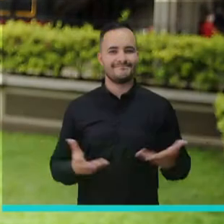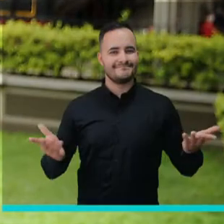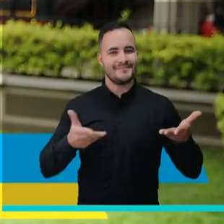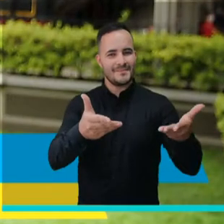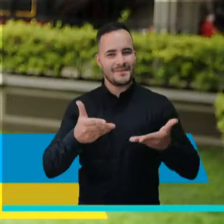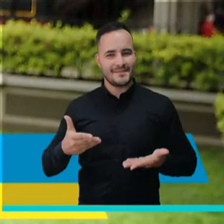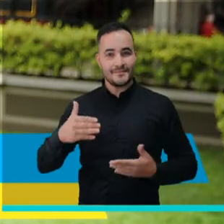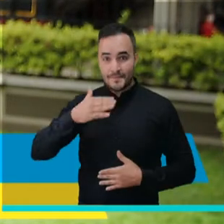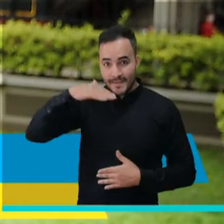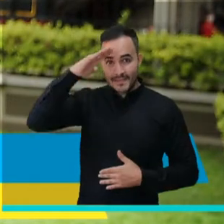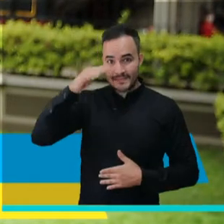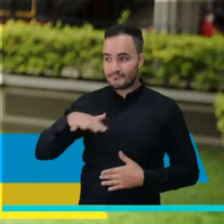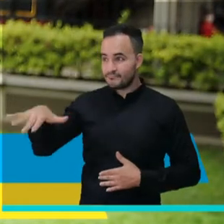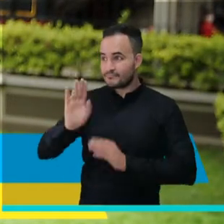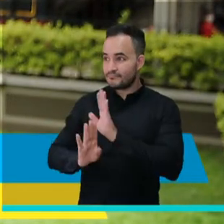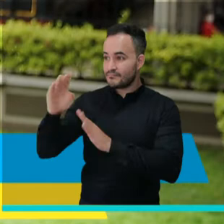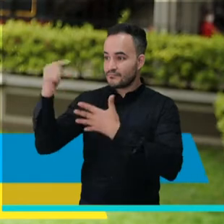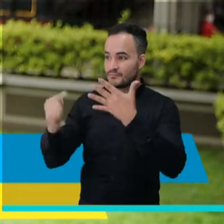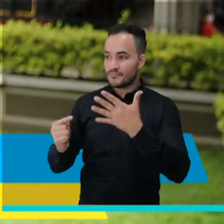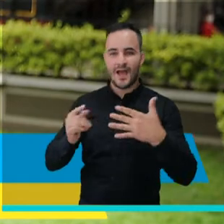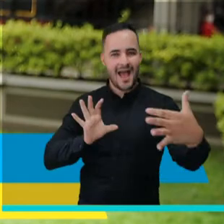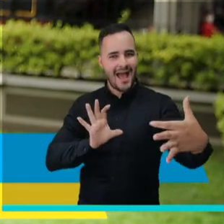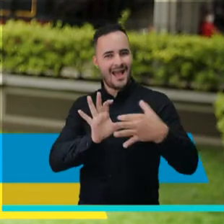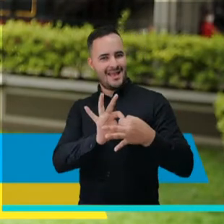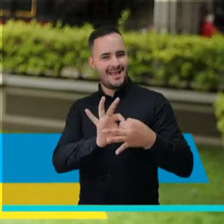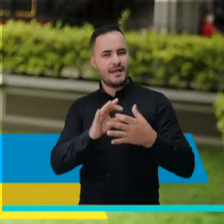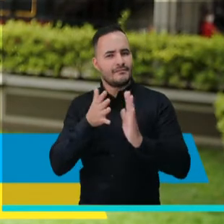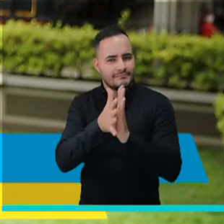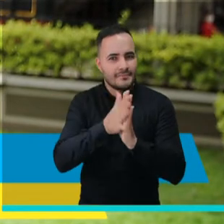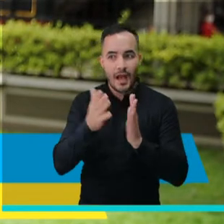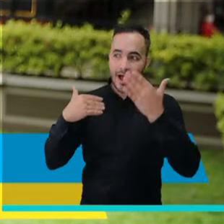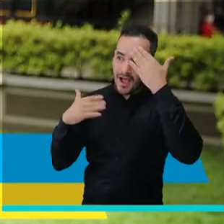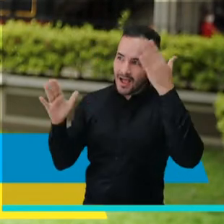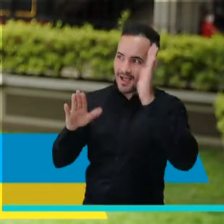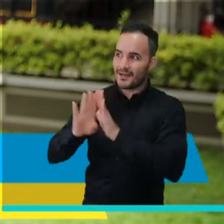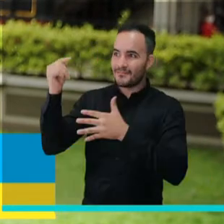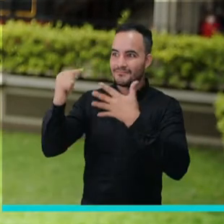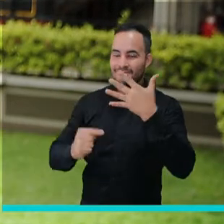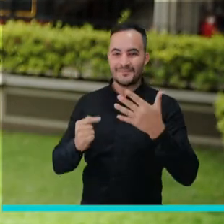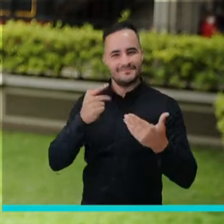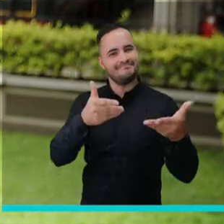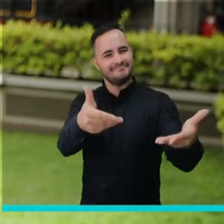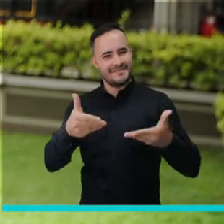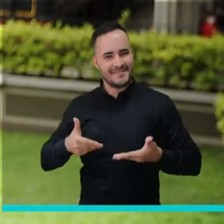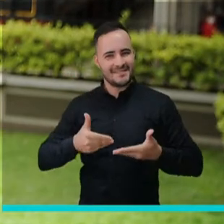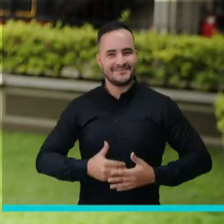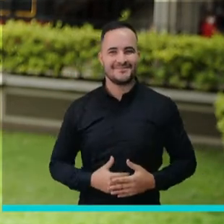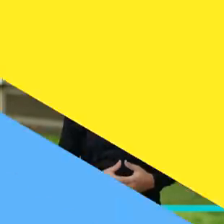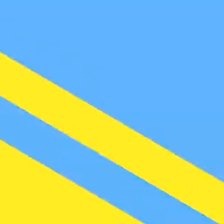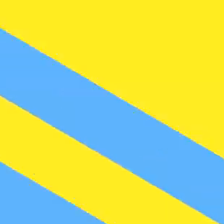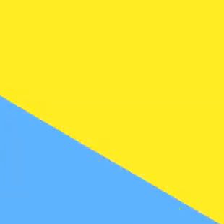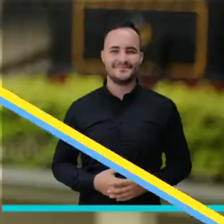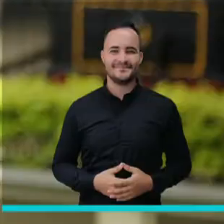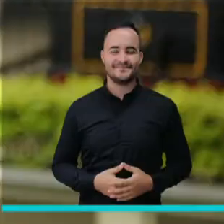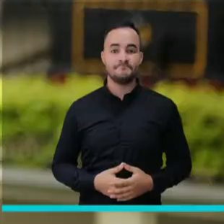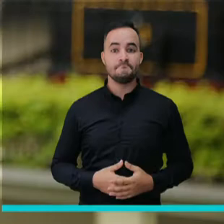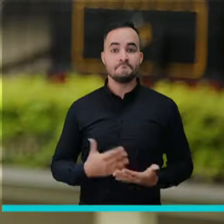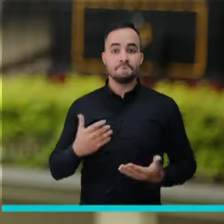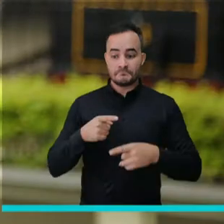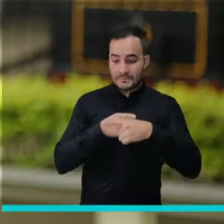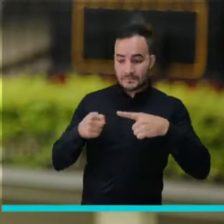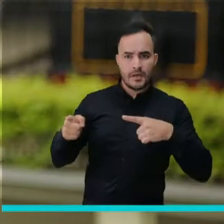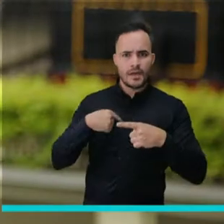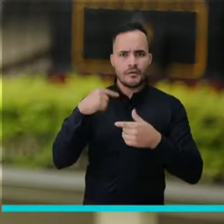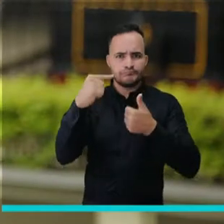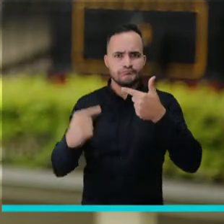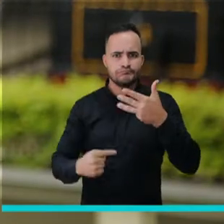Estamos en Medellín Conecta para conocer los hechos y las historias más destacadas de nuestra Medellín Futuro. Bienvenidos. Esta semana